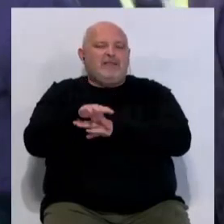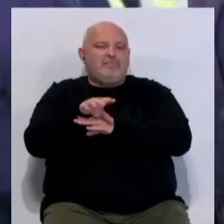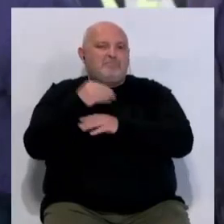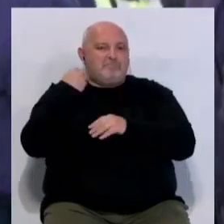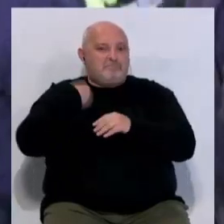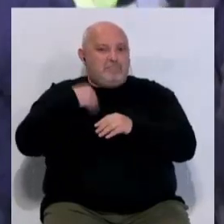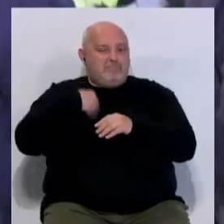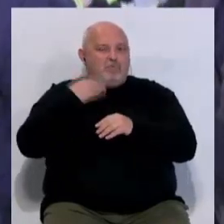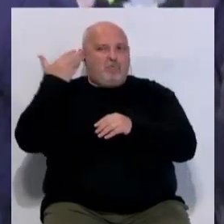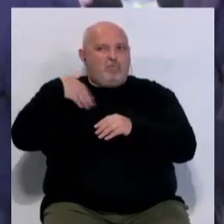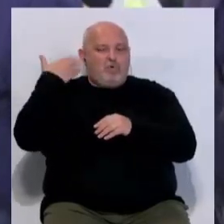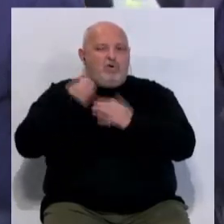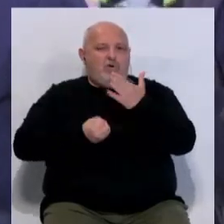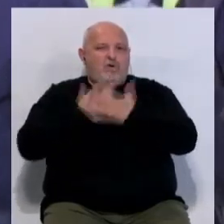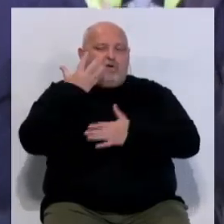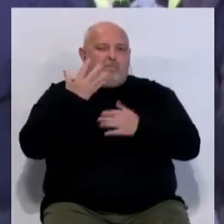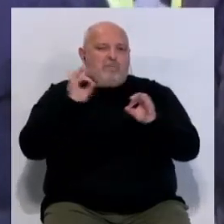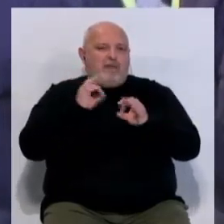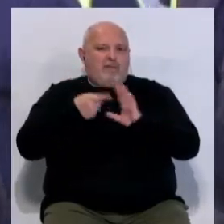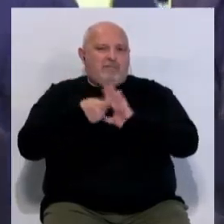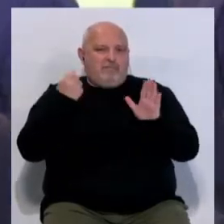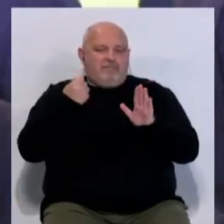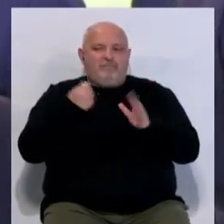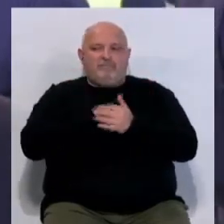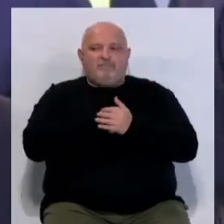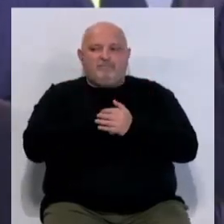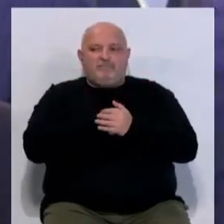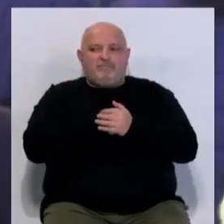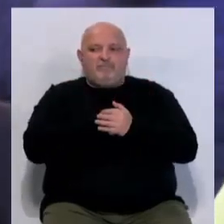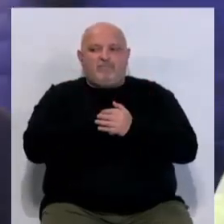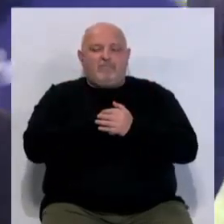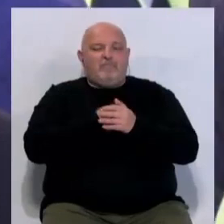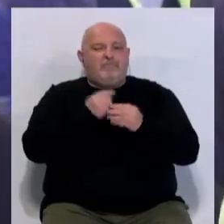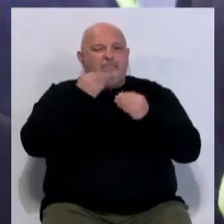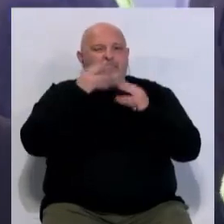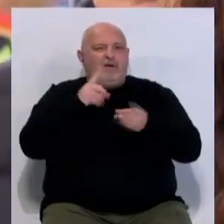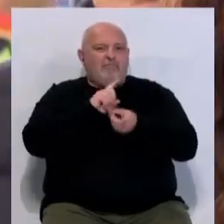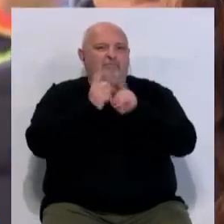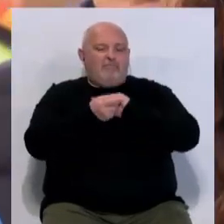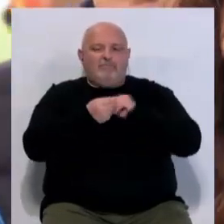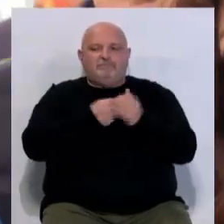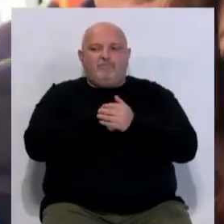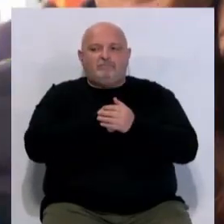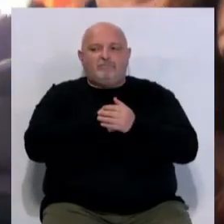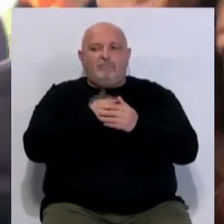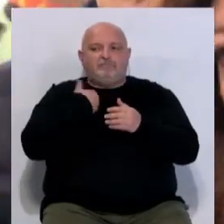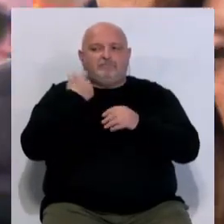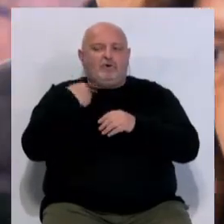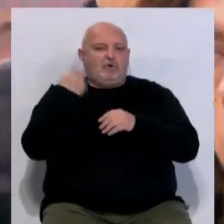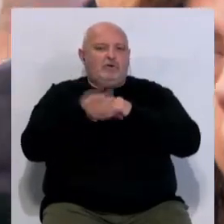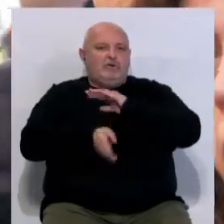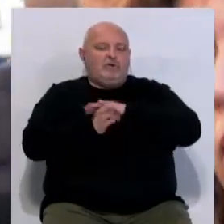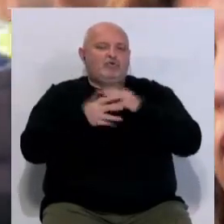aquellos que propiciaron este desmantelamiento. O sea, es que es la historia al revés. Nosotros también seguimos